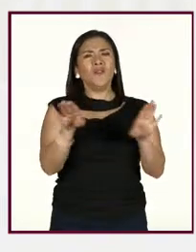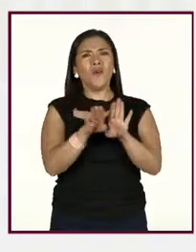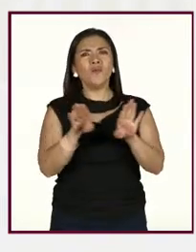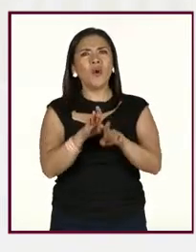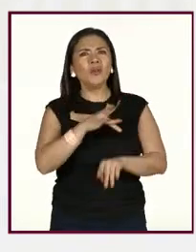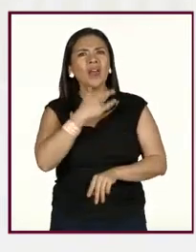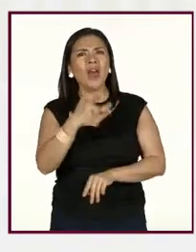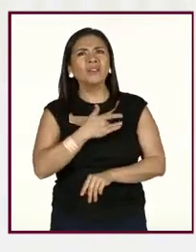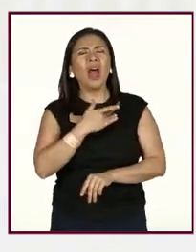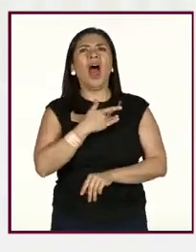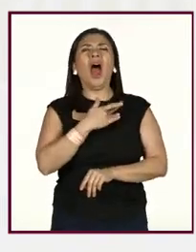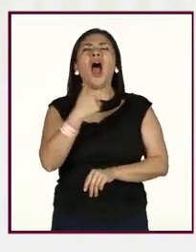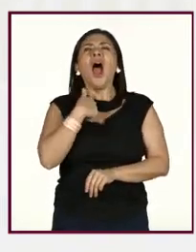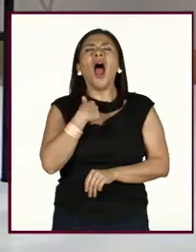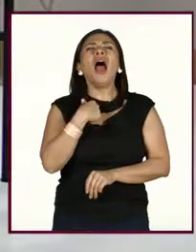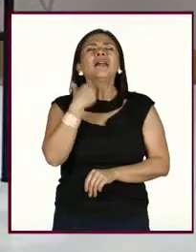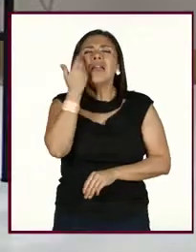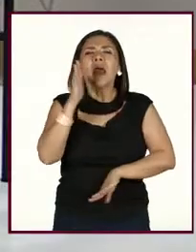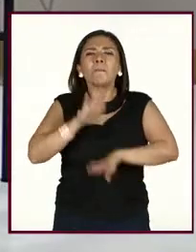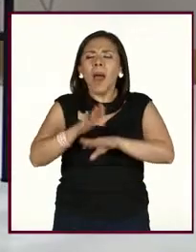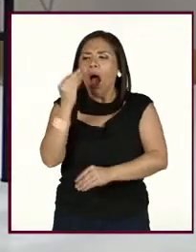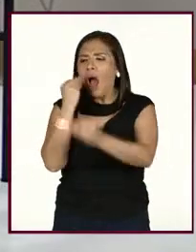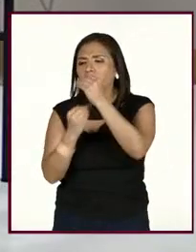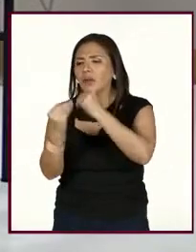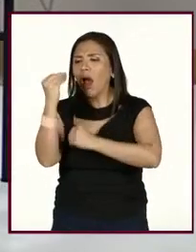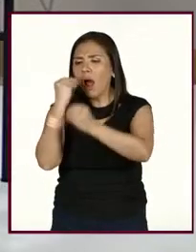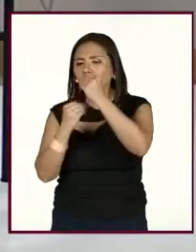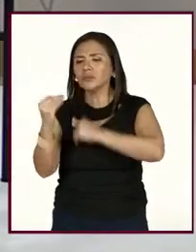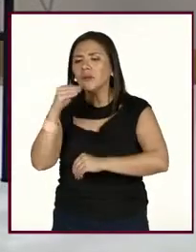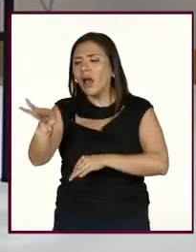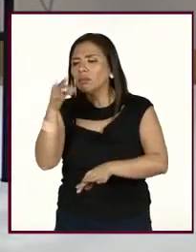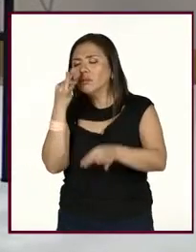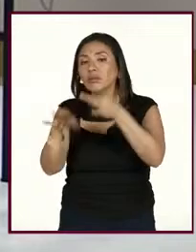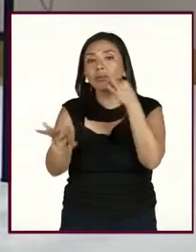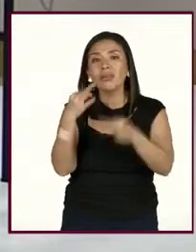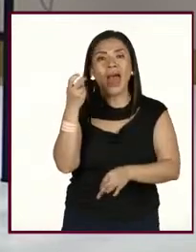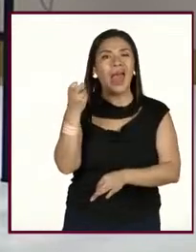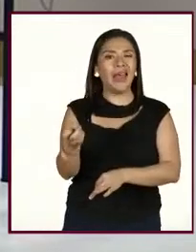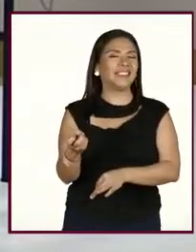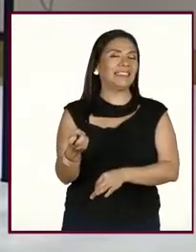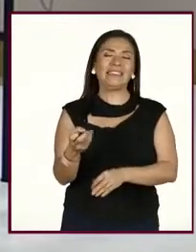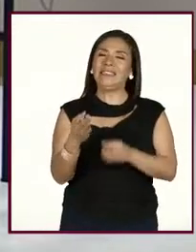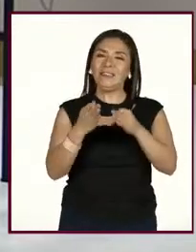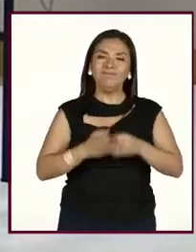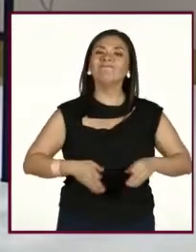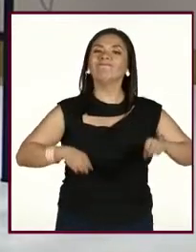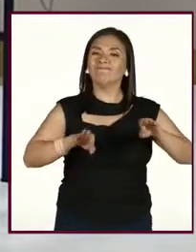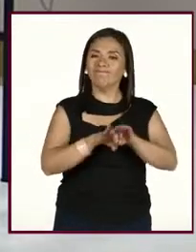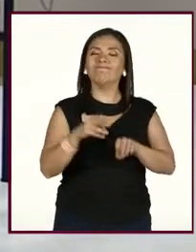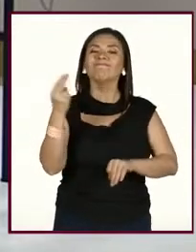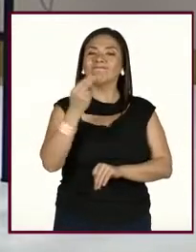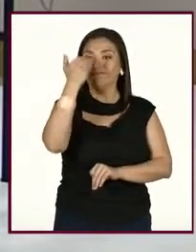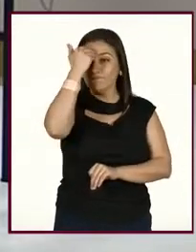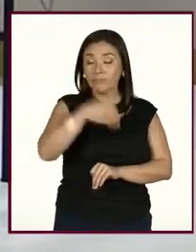uno, pues, esté ahí picando y comiendo lo que tiene a la mano. Entonces, bueno, es importante que,